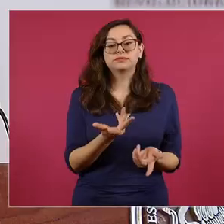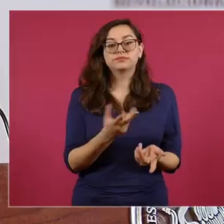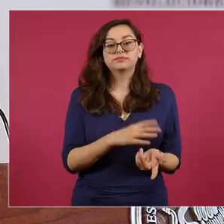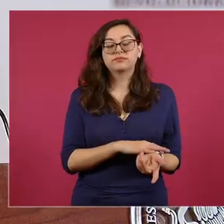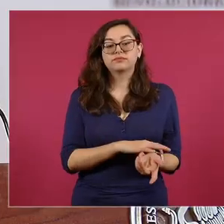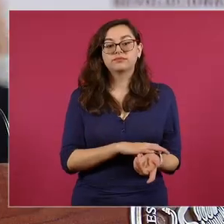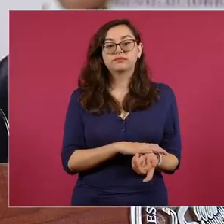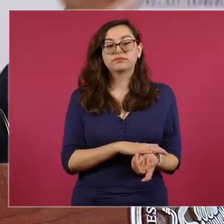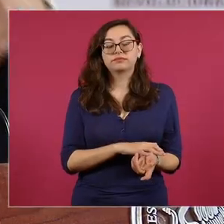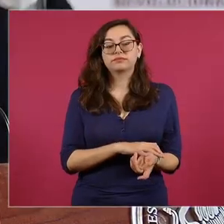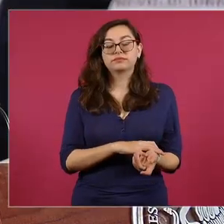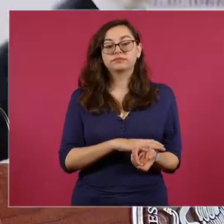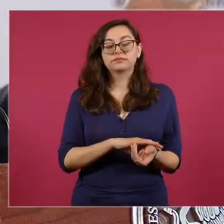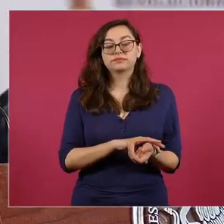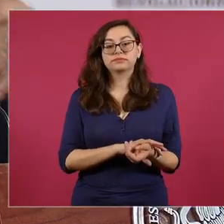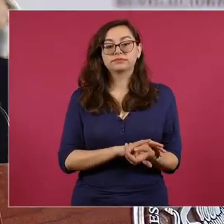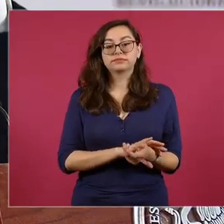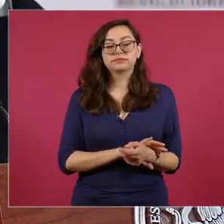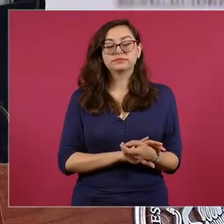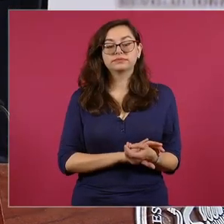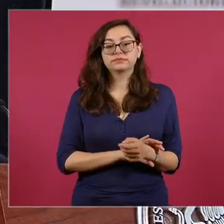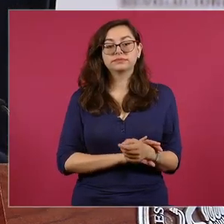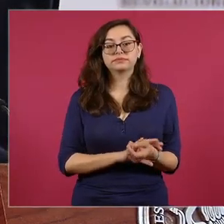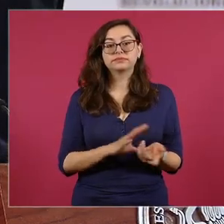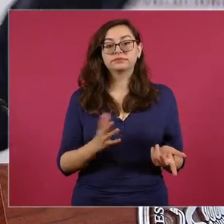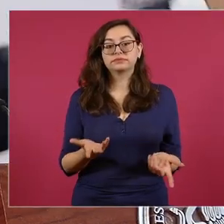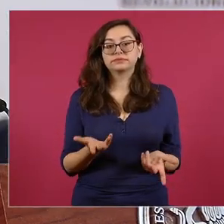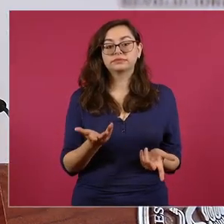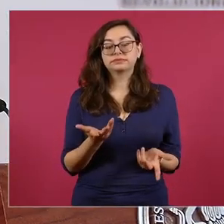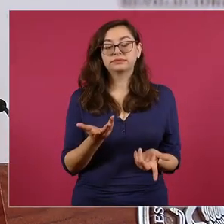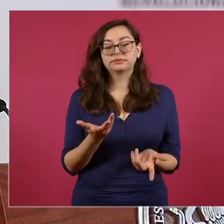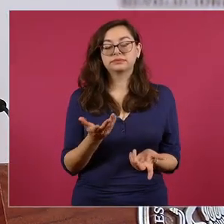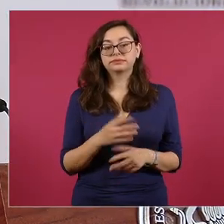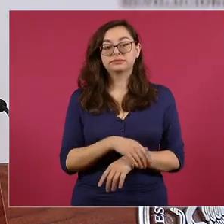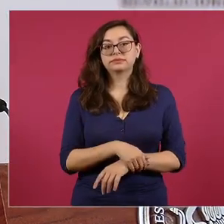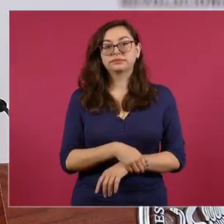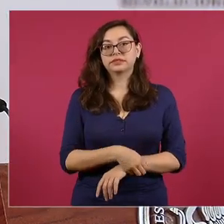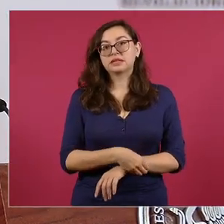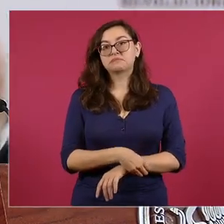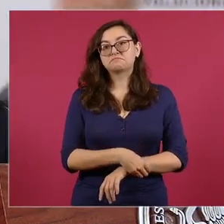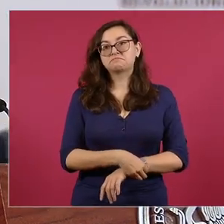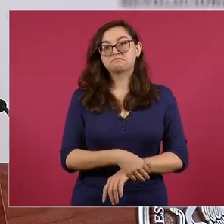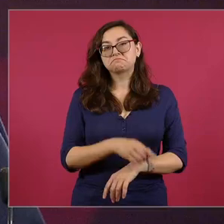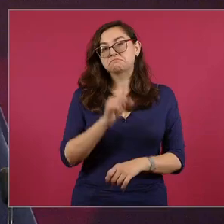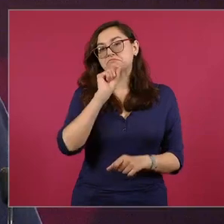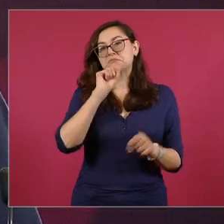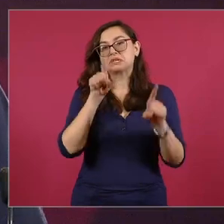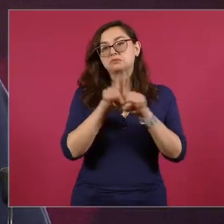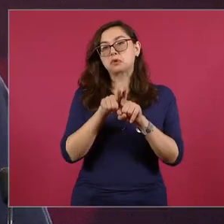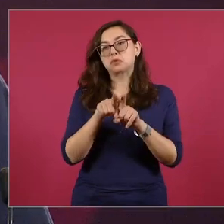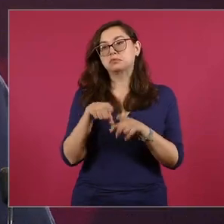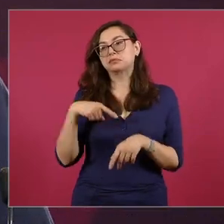porque Salinas se sintió traicionado por Cedillo,